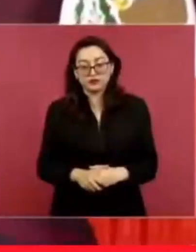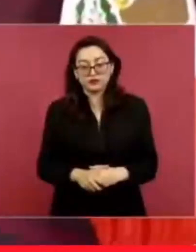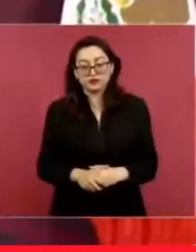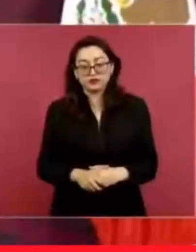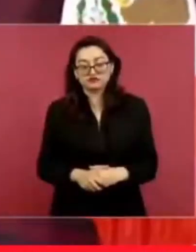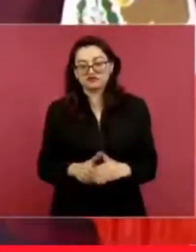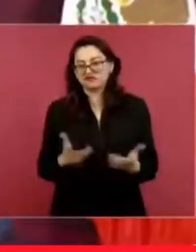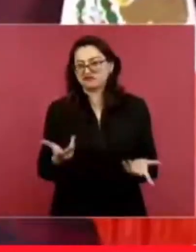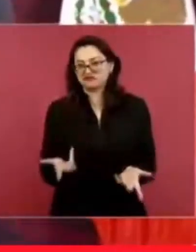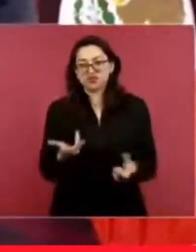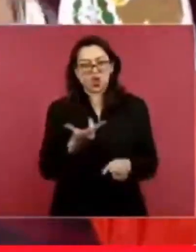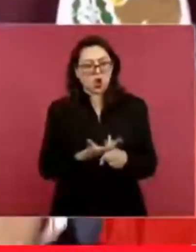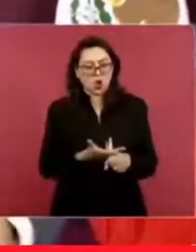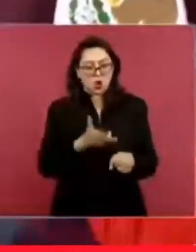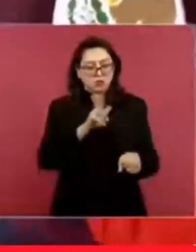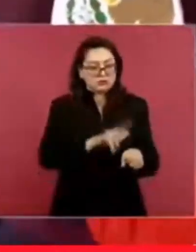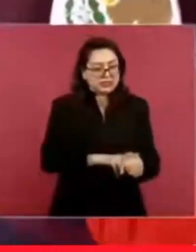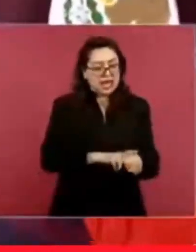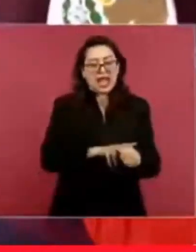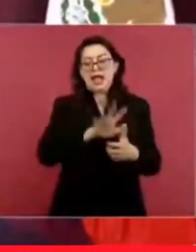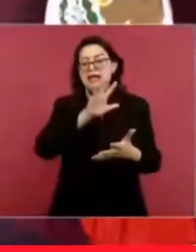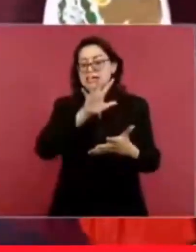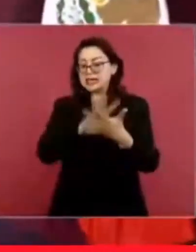replicar con una cárcel